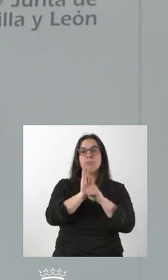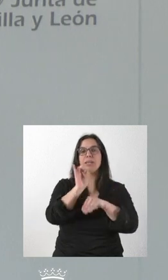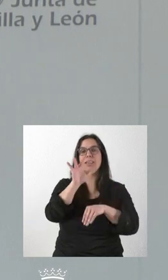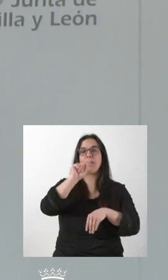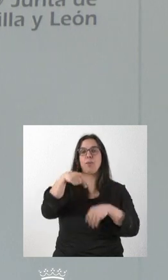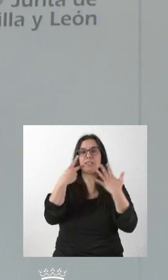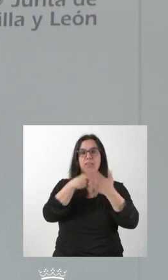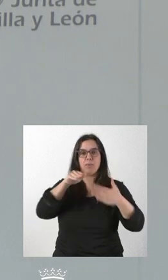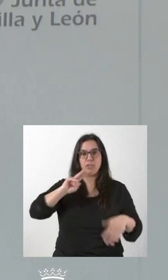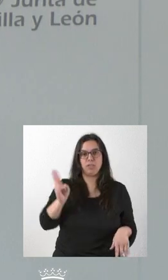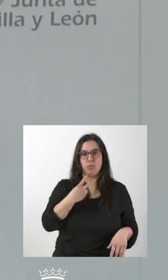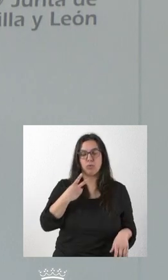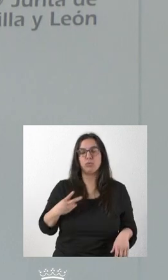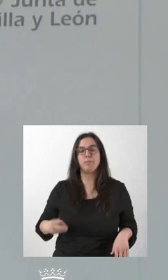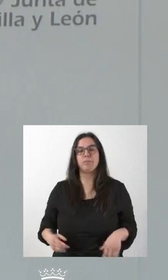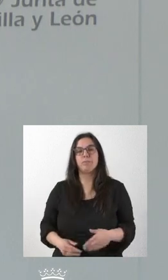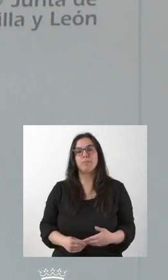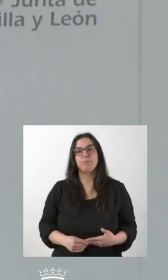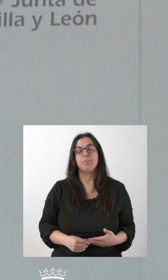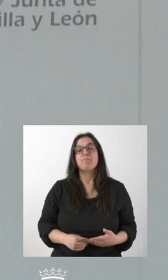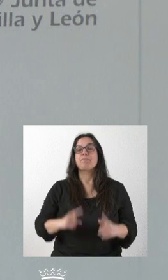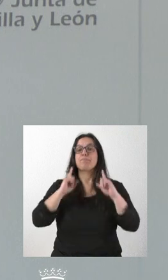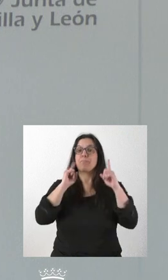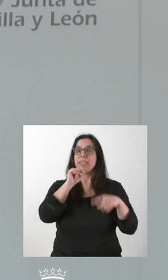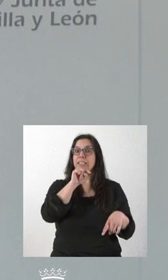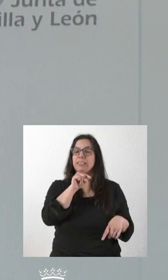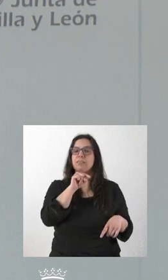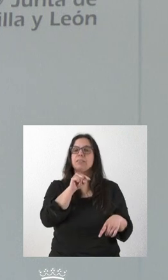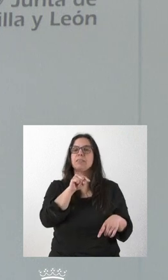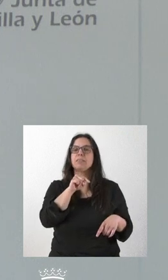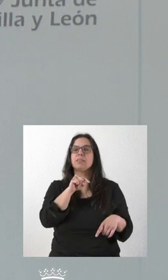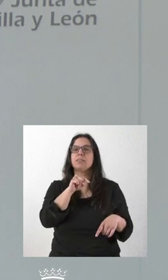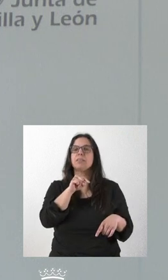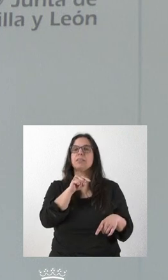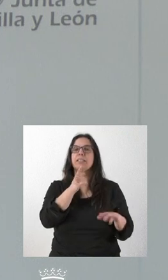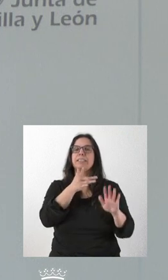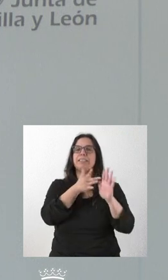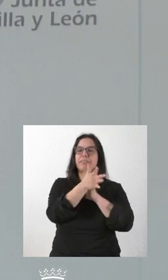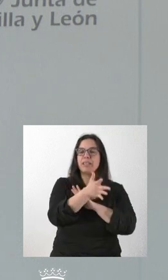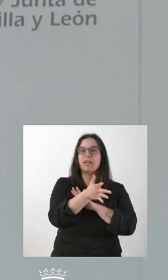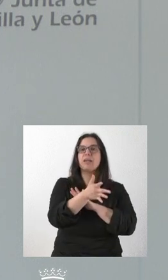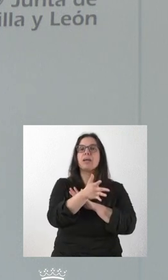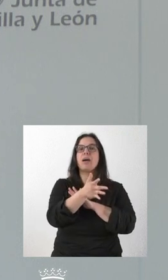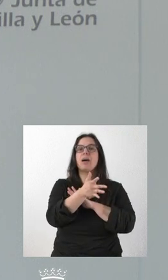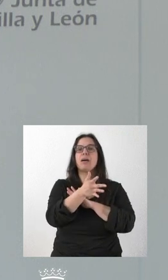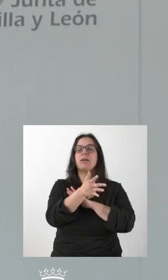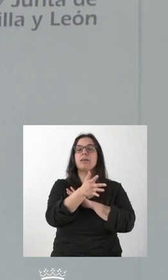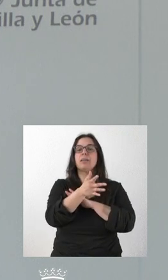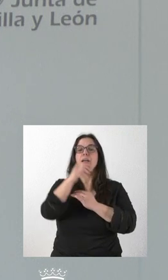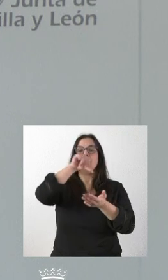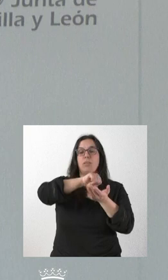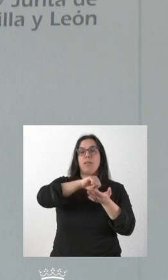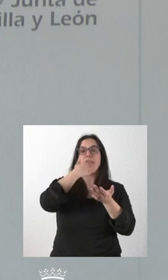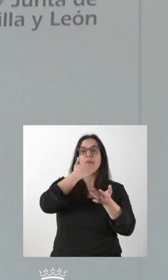,7 millones de euros. En este caso concreto, estamos hablando de una actuación relativa a la ciudad de Zamora y Sualfoz